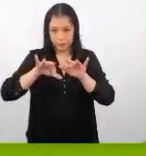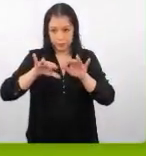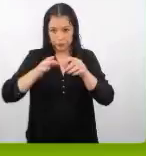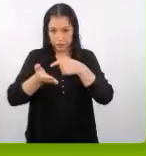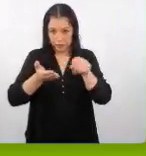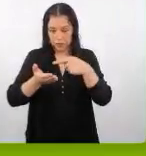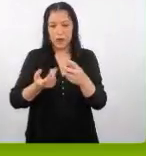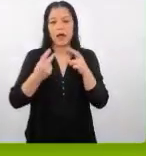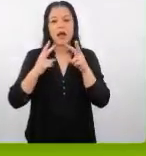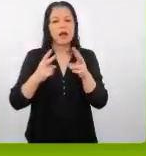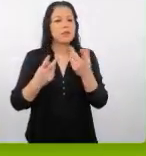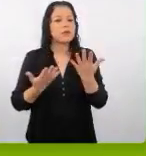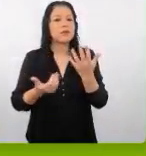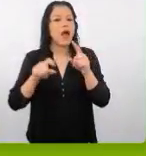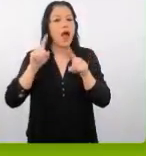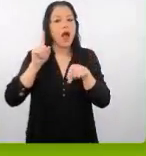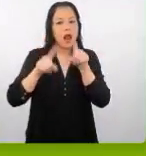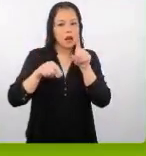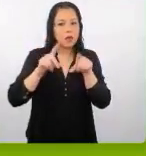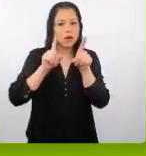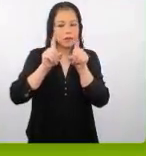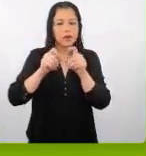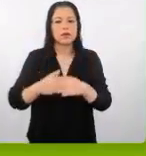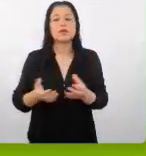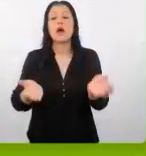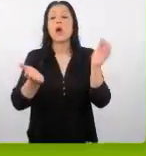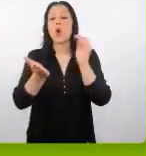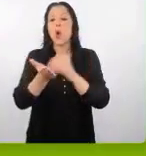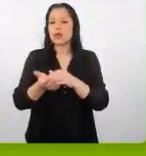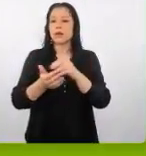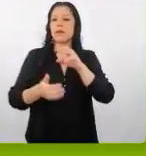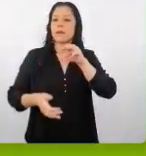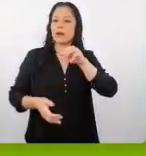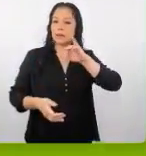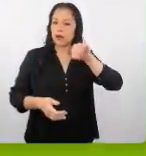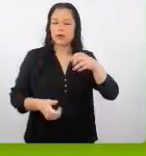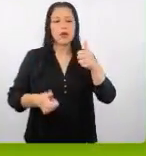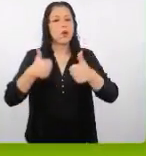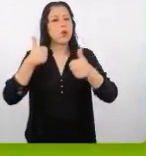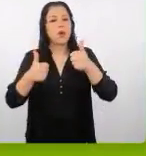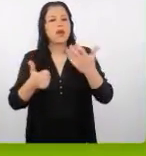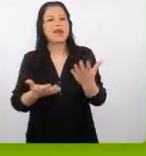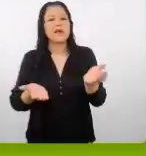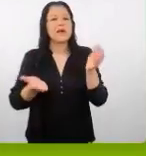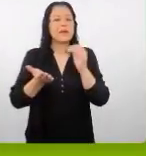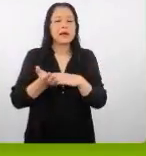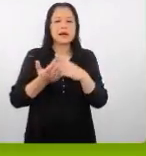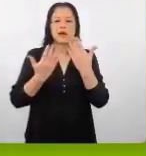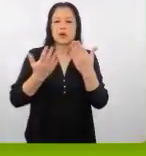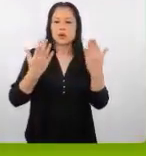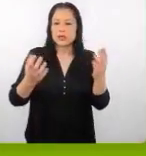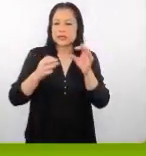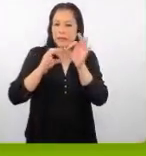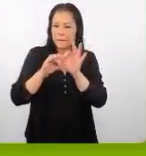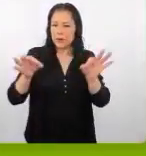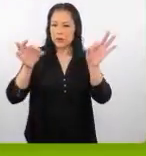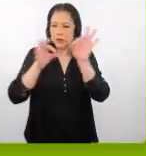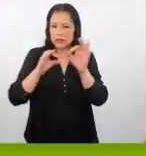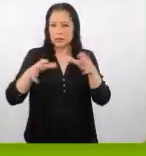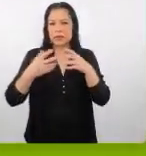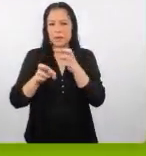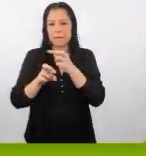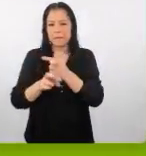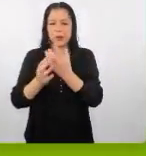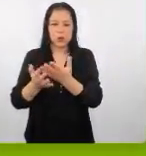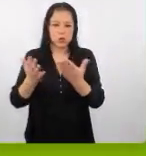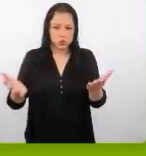acá tenemos algunas nuevamente me pregunto María José ¿cuáles son las principales consideraciones que se deben de tener para crear